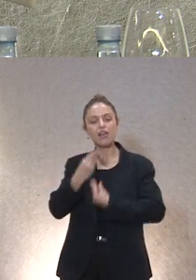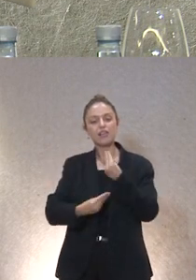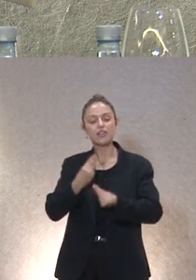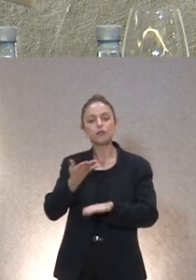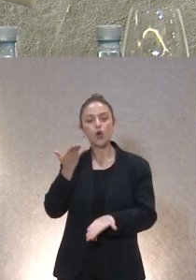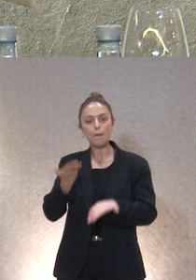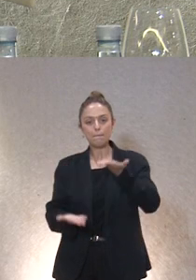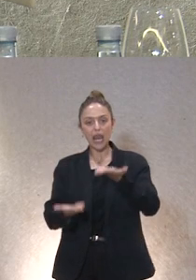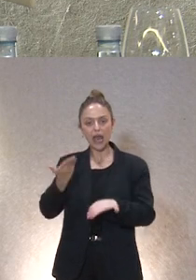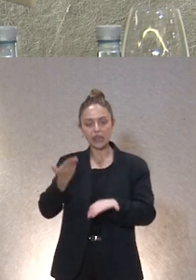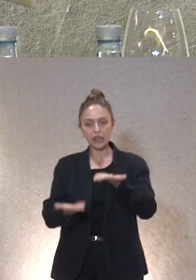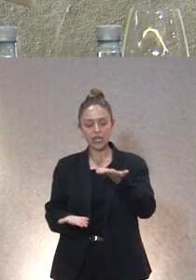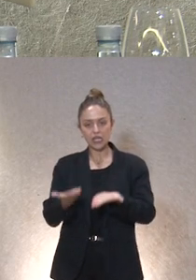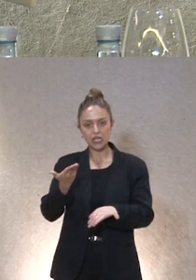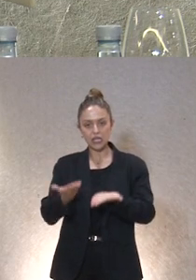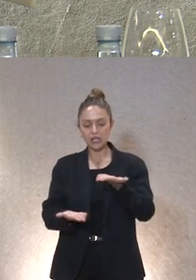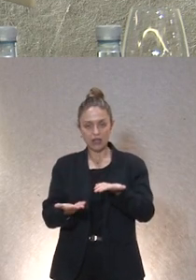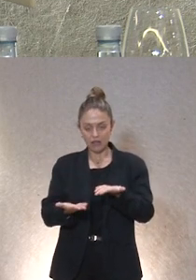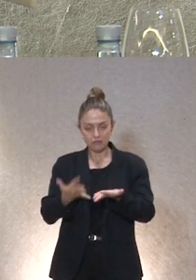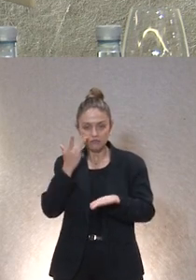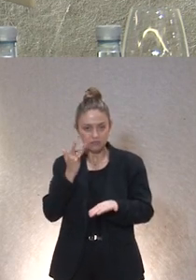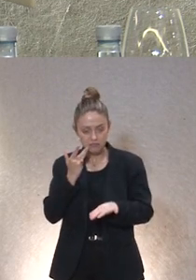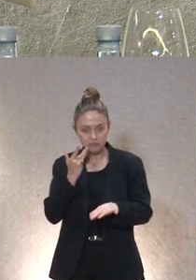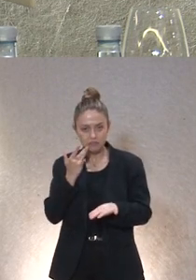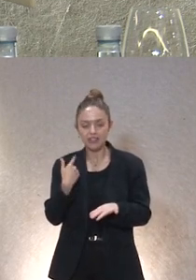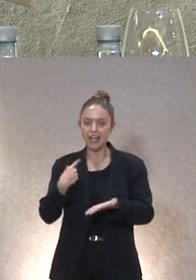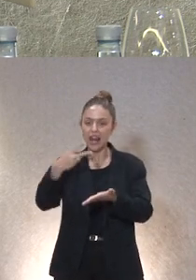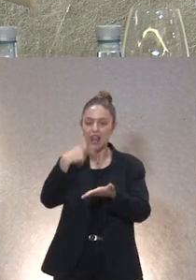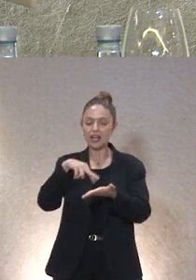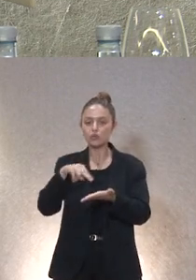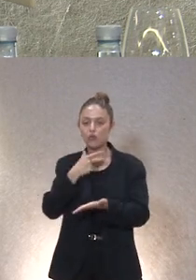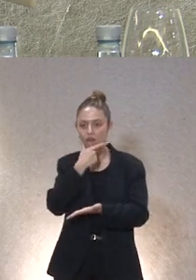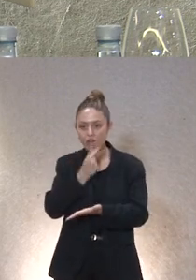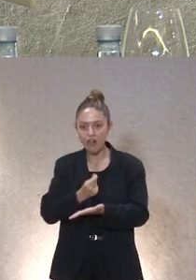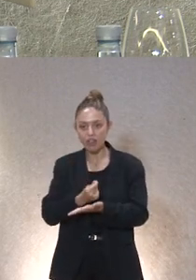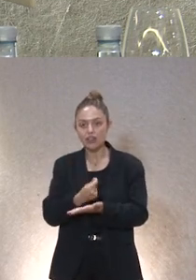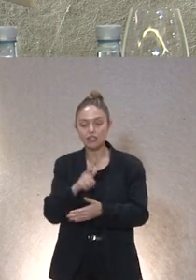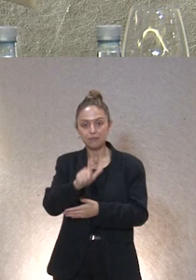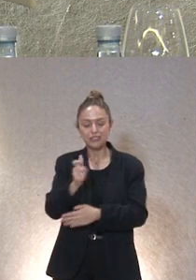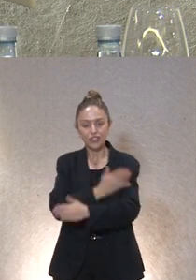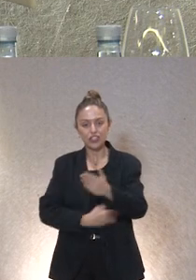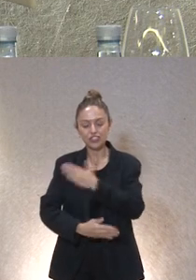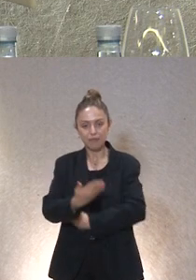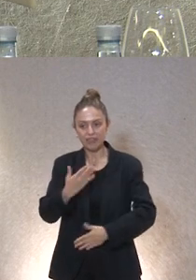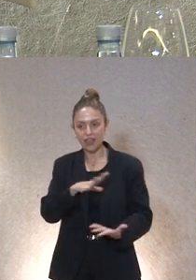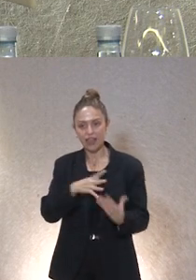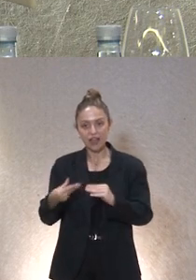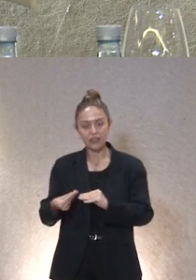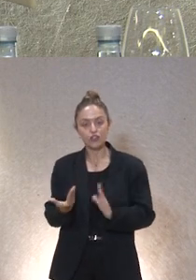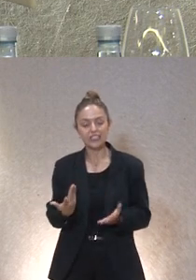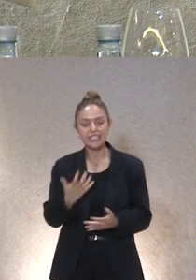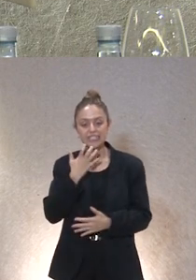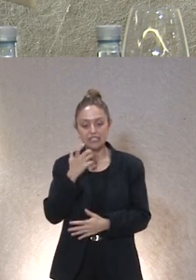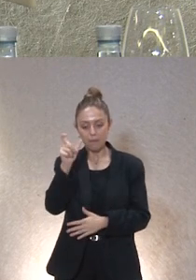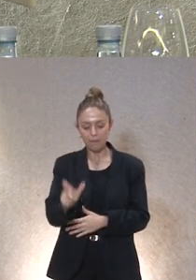balance un balance puro y duro en lectura fácil validado por personas con discapacidad con lo cual cuando una persona